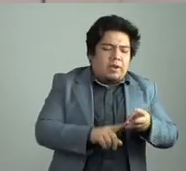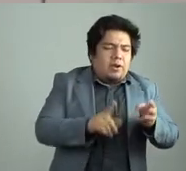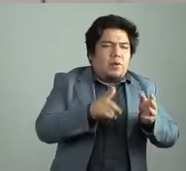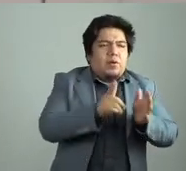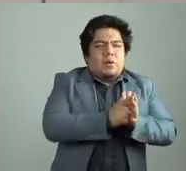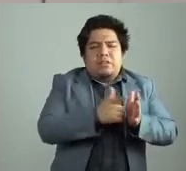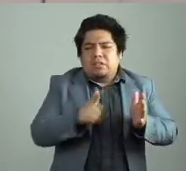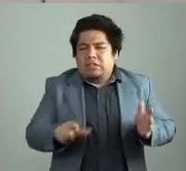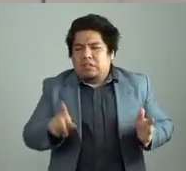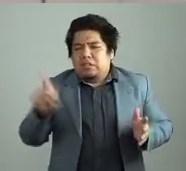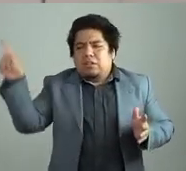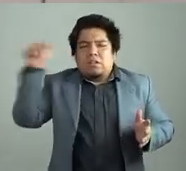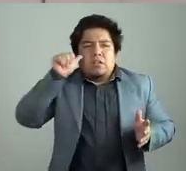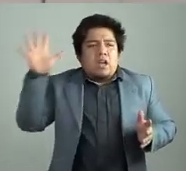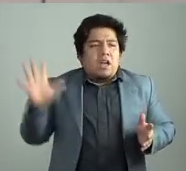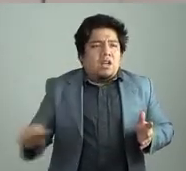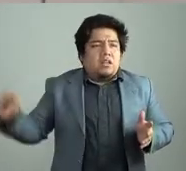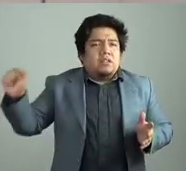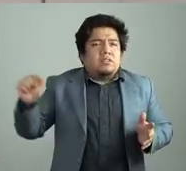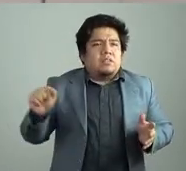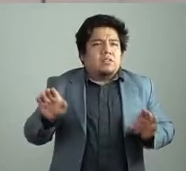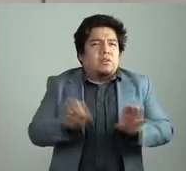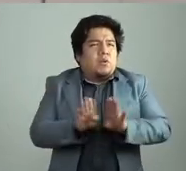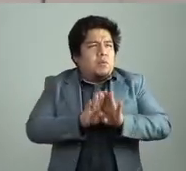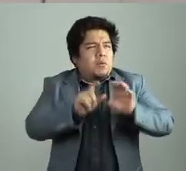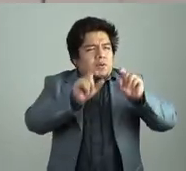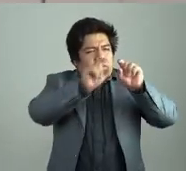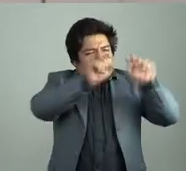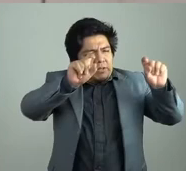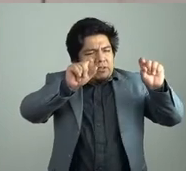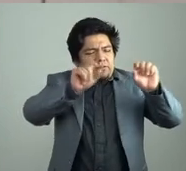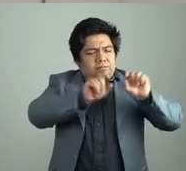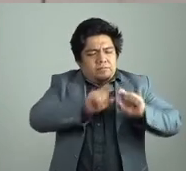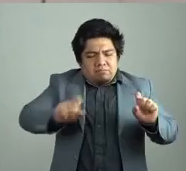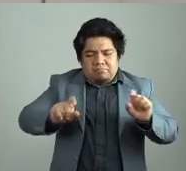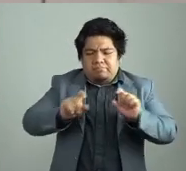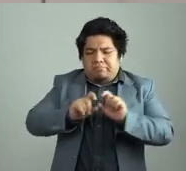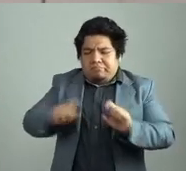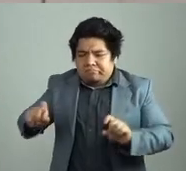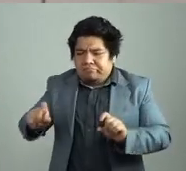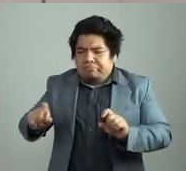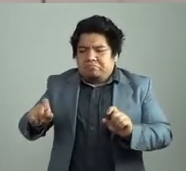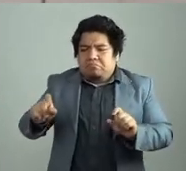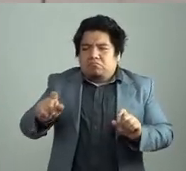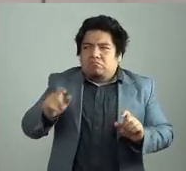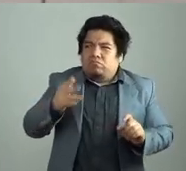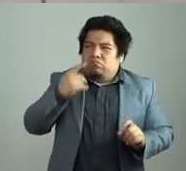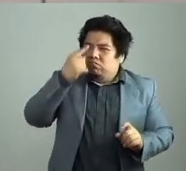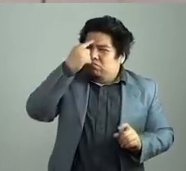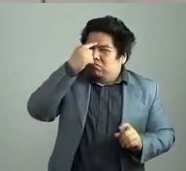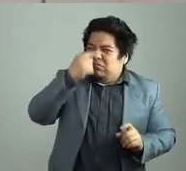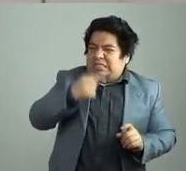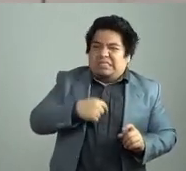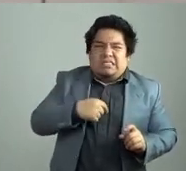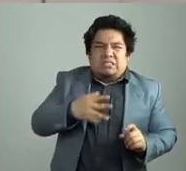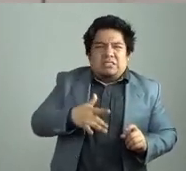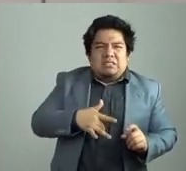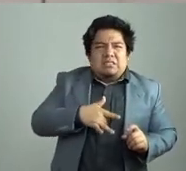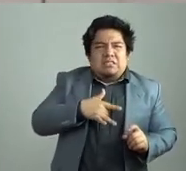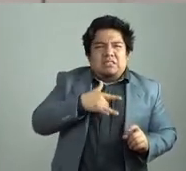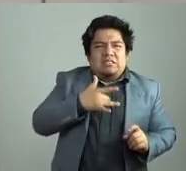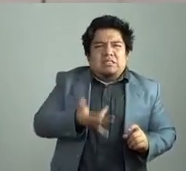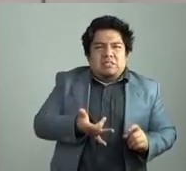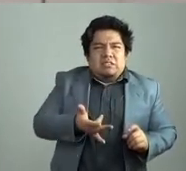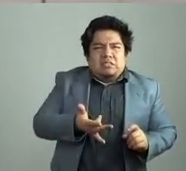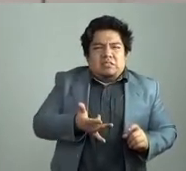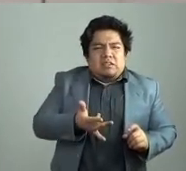epitafios que se le van poniendo etiquetas, ¿no? Entonces, yo siento que para mí me interesa muchísimo que la literatura